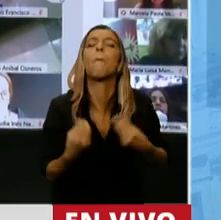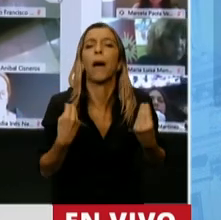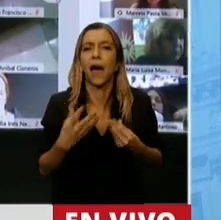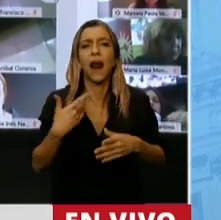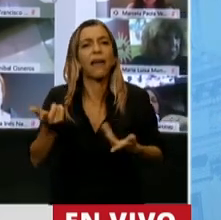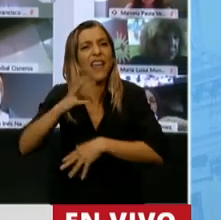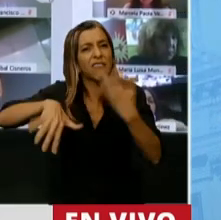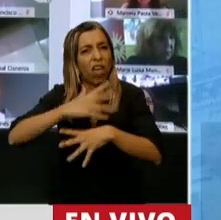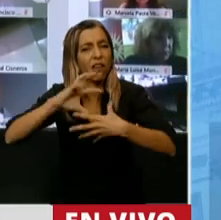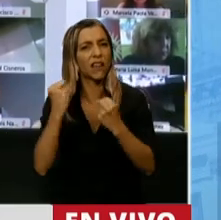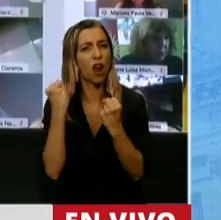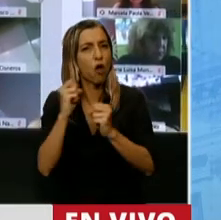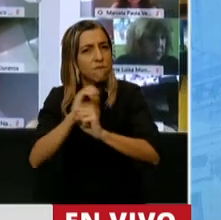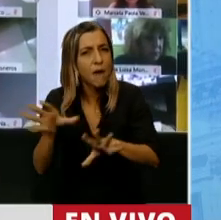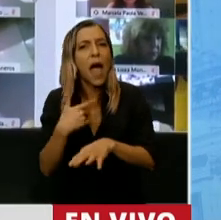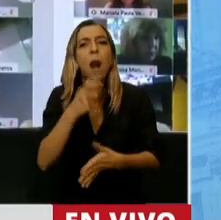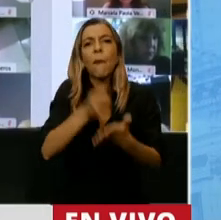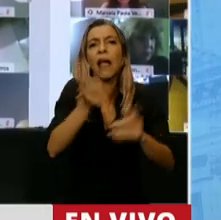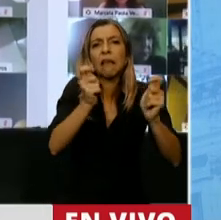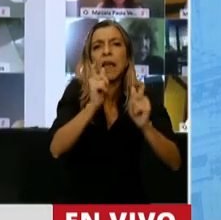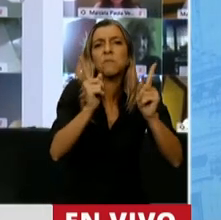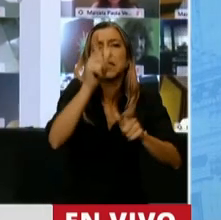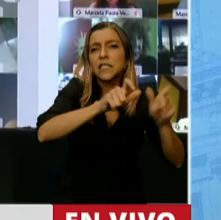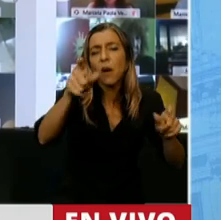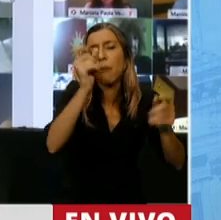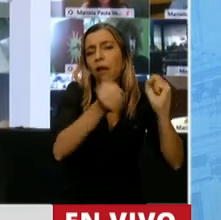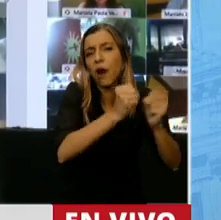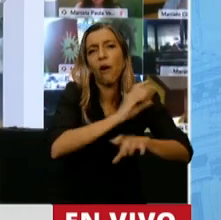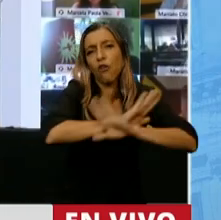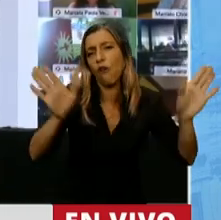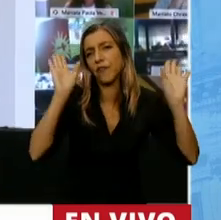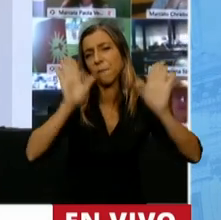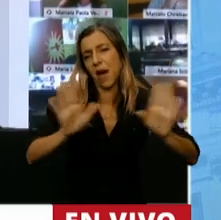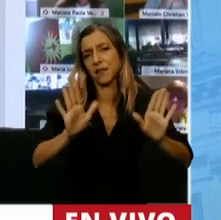el pueblo y destinar todos los recursos del país a las necesidades sociales. Muchas gracias.